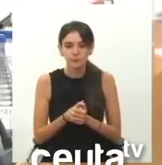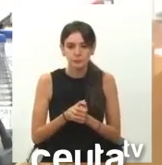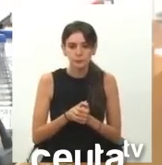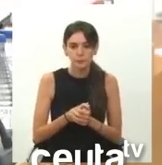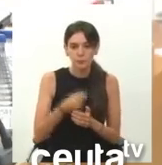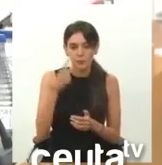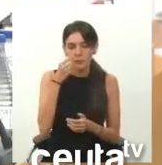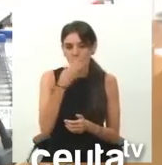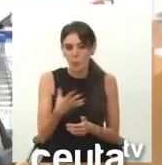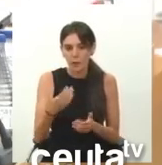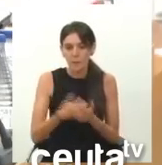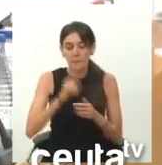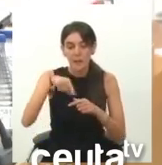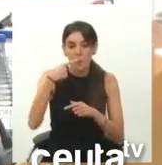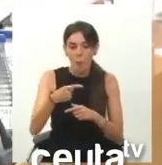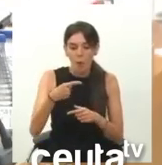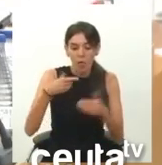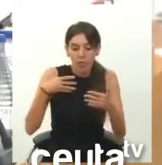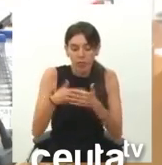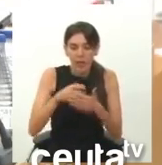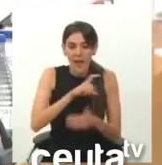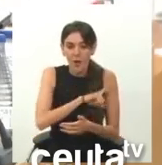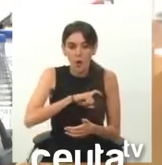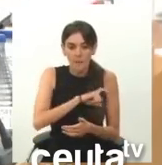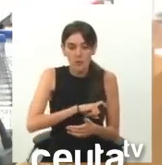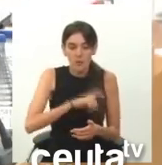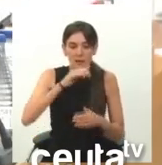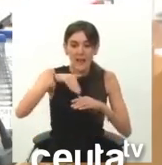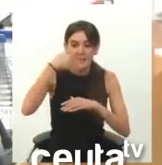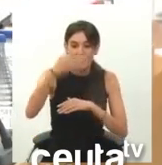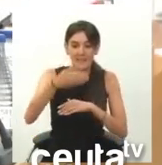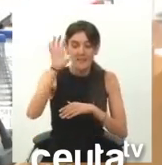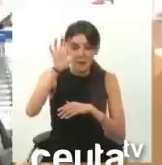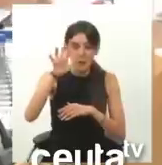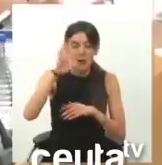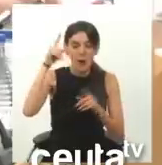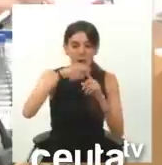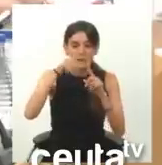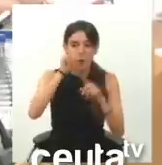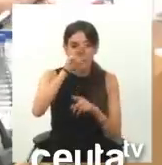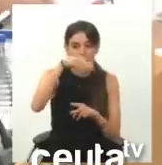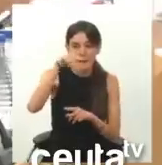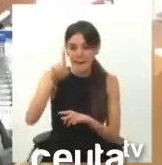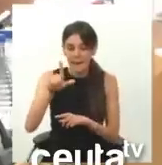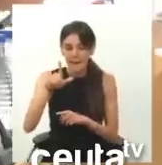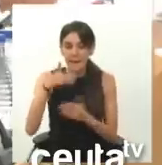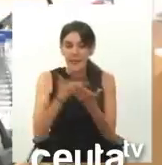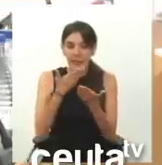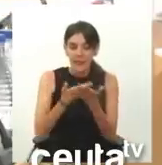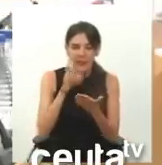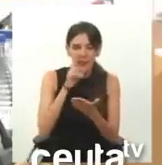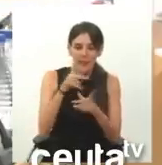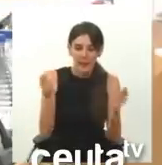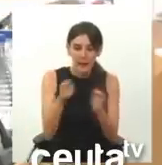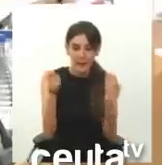bueno, en breve se celebrará la Comisión de Exteriores para tratar esta PNL. No se puede decir